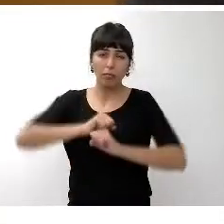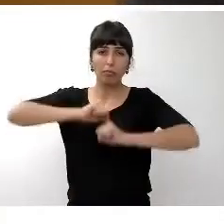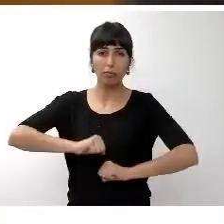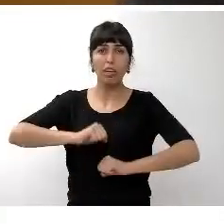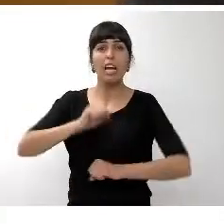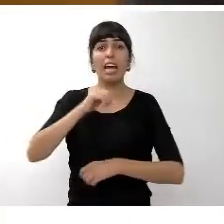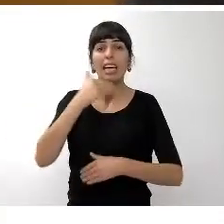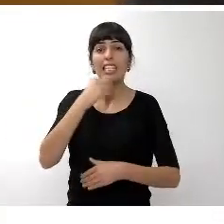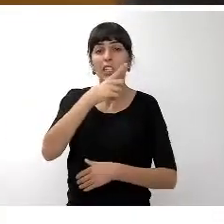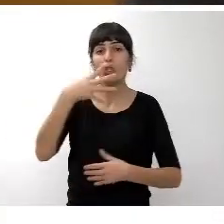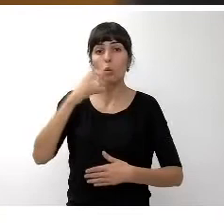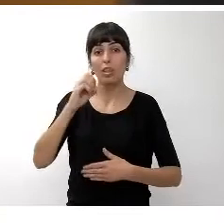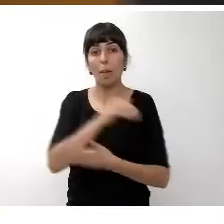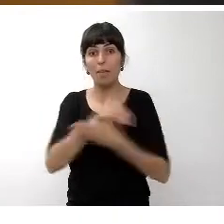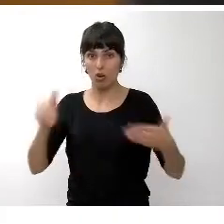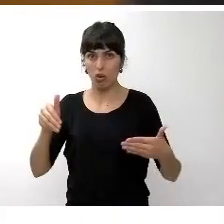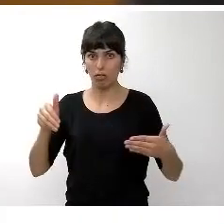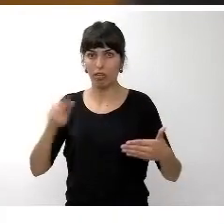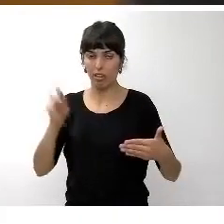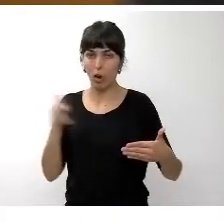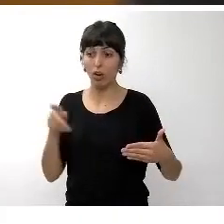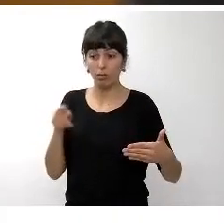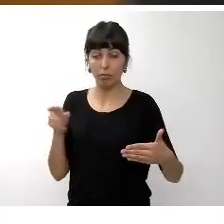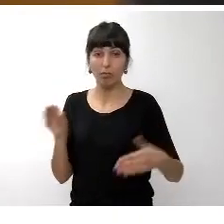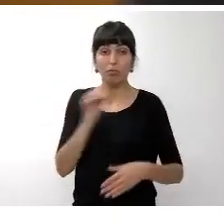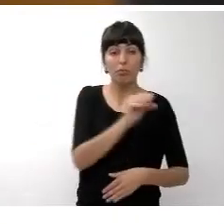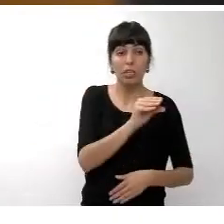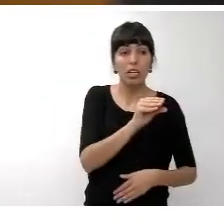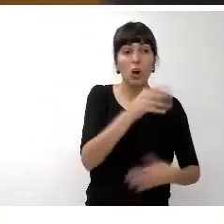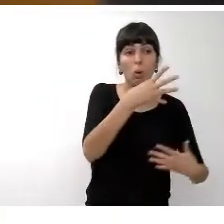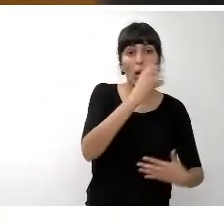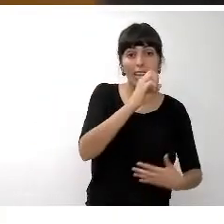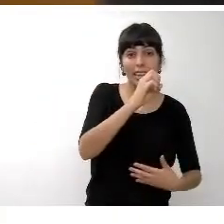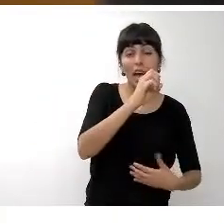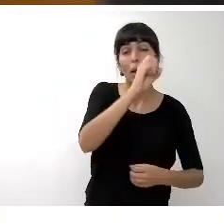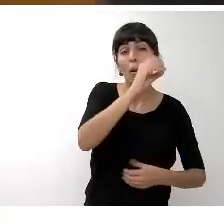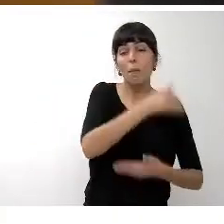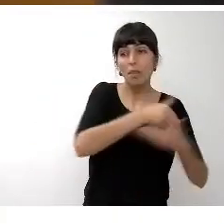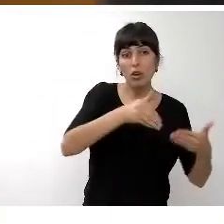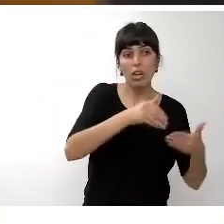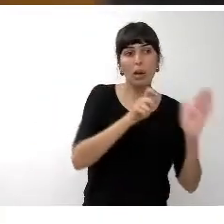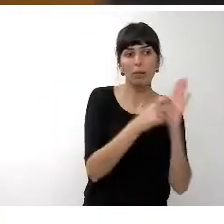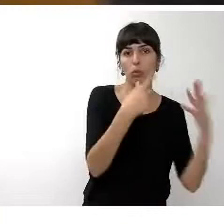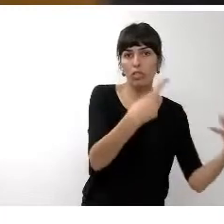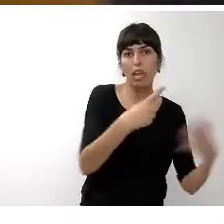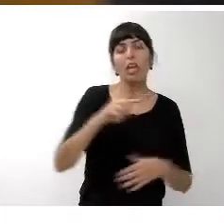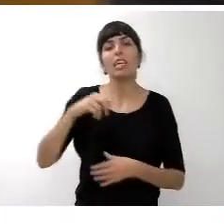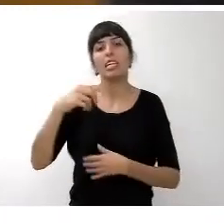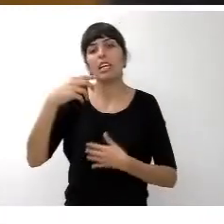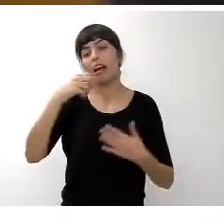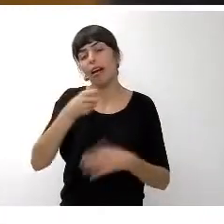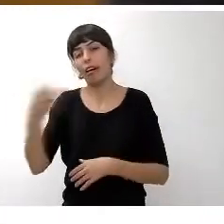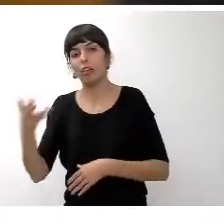de los cuales corresponden 80 y casi 90 millones a capítulo 6 y 57 a capítulo 7 de incrementos de 13 millones